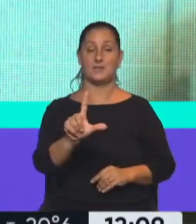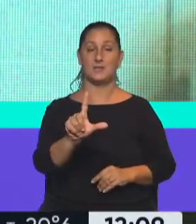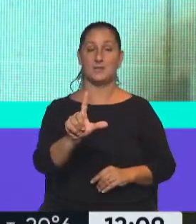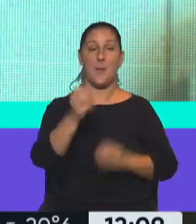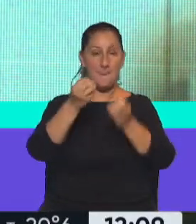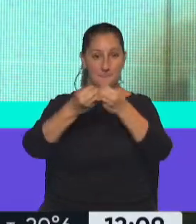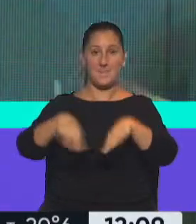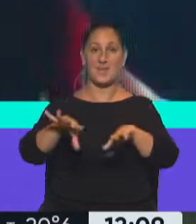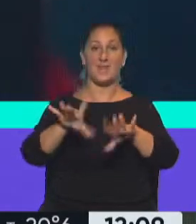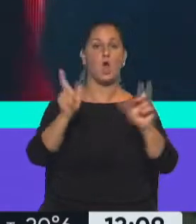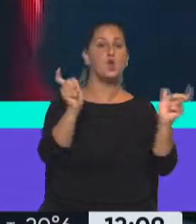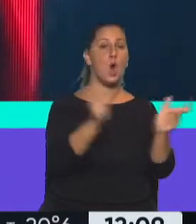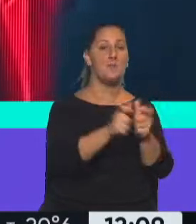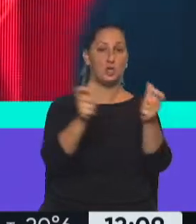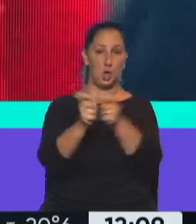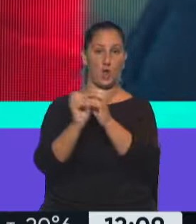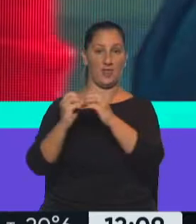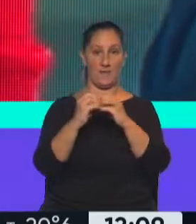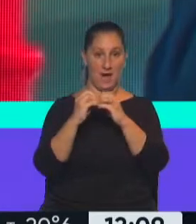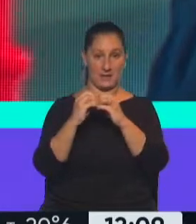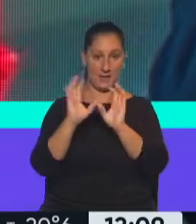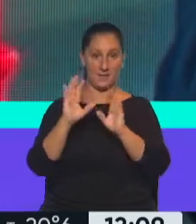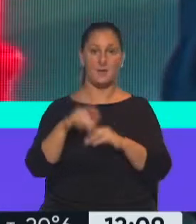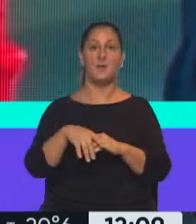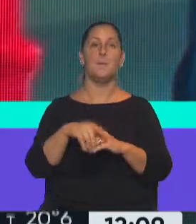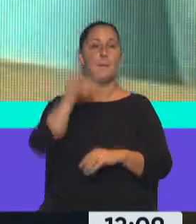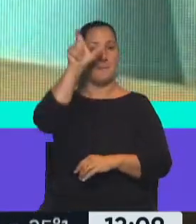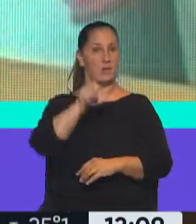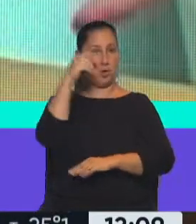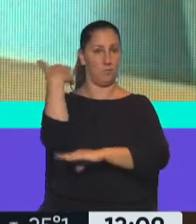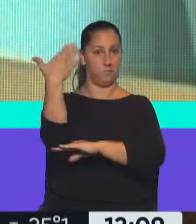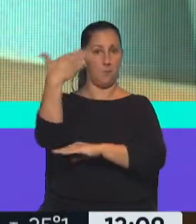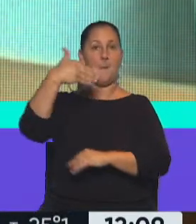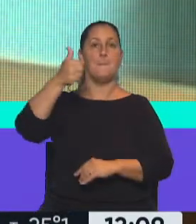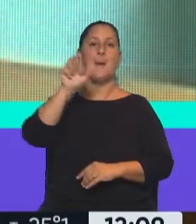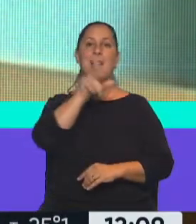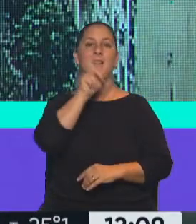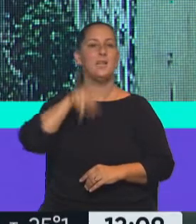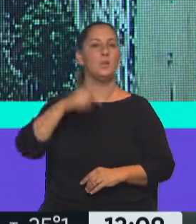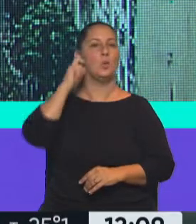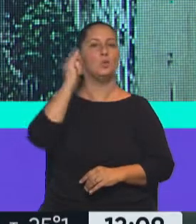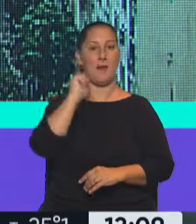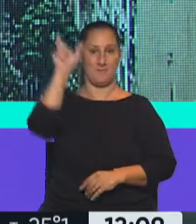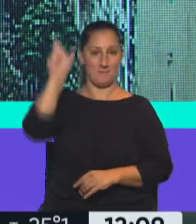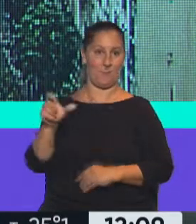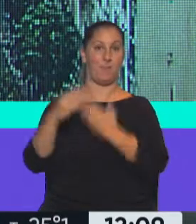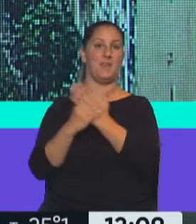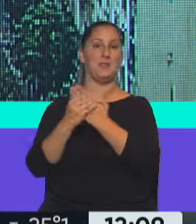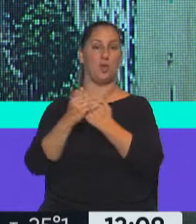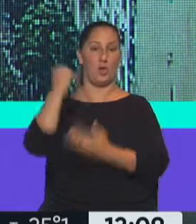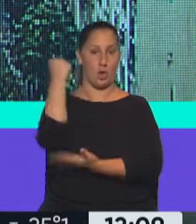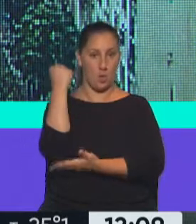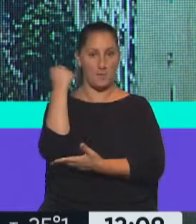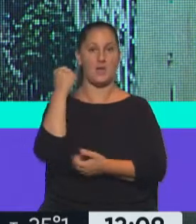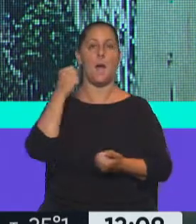el debate en comisión y con los expositores, entre ellos Martín Guzmán, el ministro de Economía. Va a ir Juan Manzur, va a ir